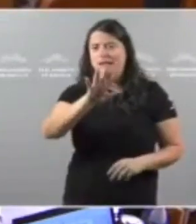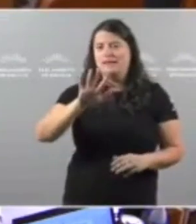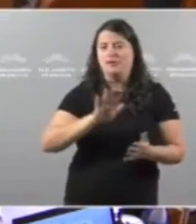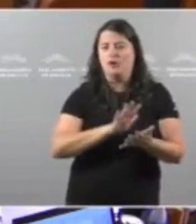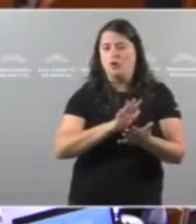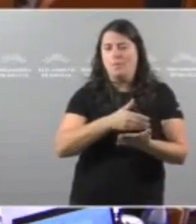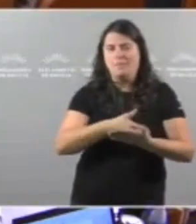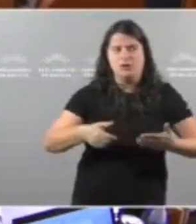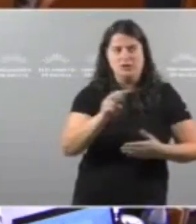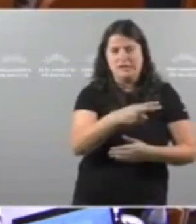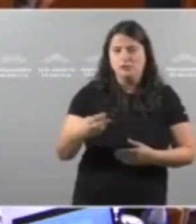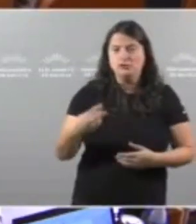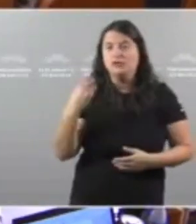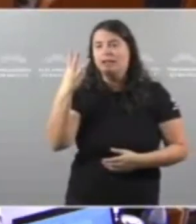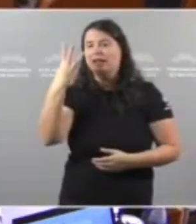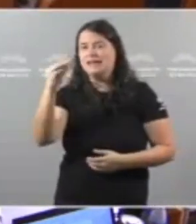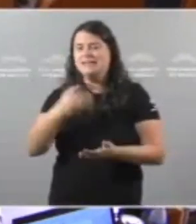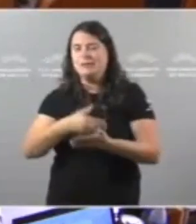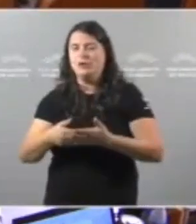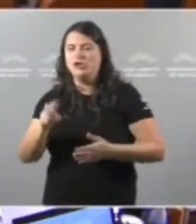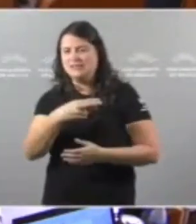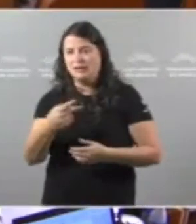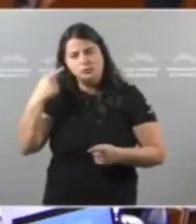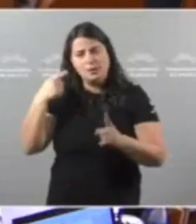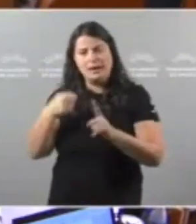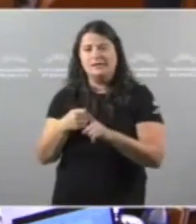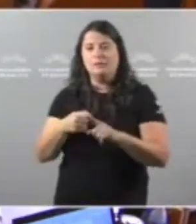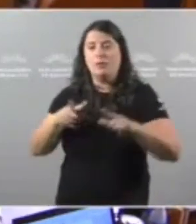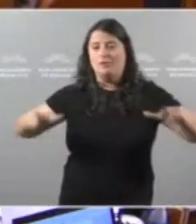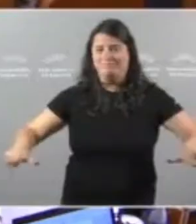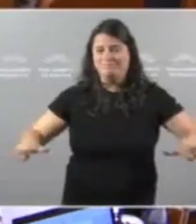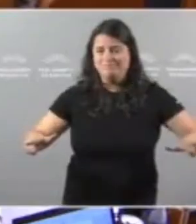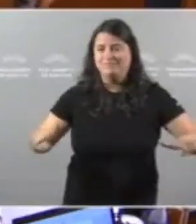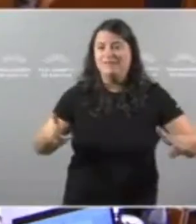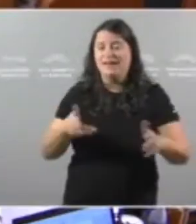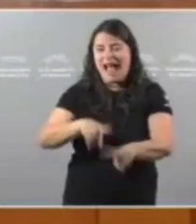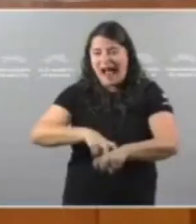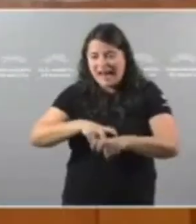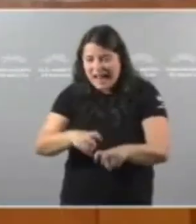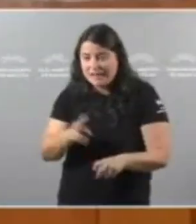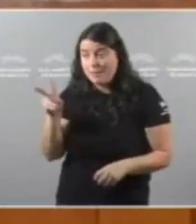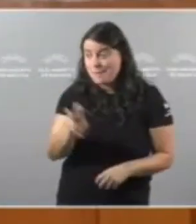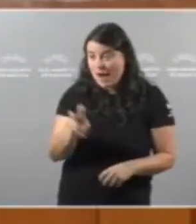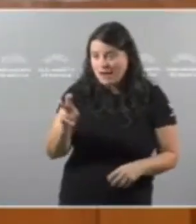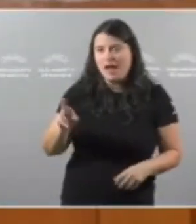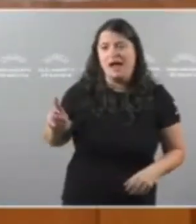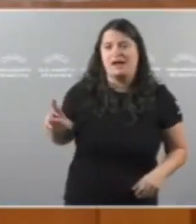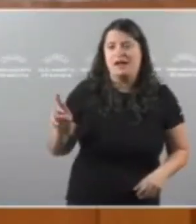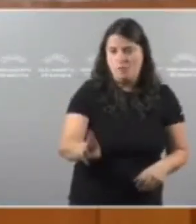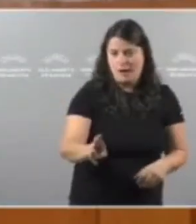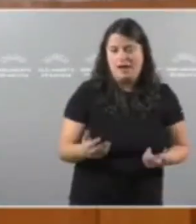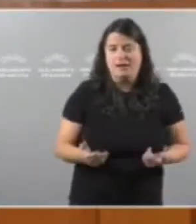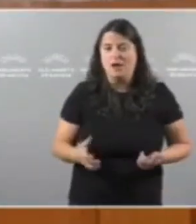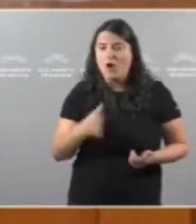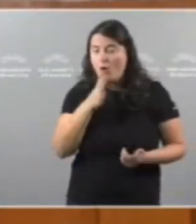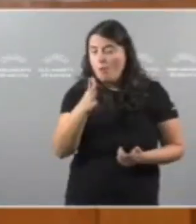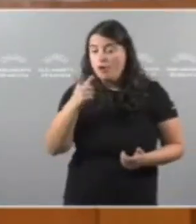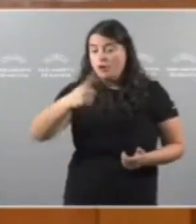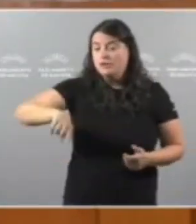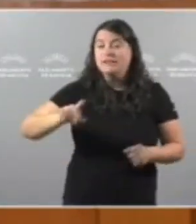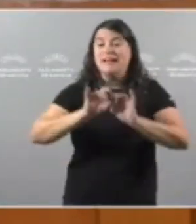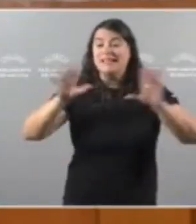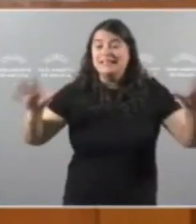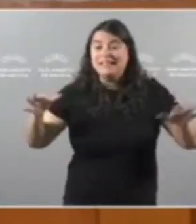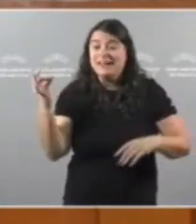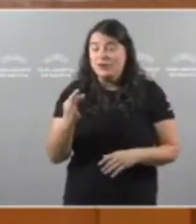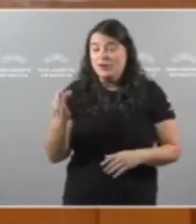euros E 30 Millóns De euros Para Movilizar Superficie Agraria Útil E recuperala Porque Si algo Temos Claro E que Hay